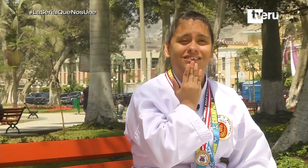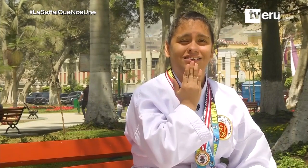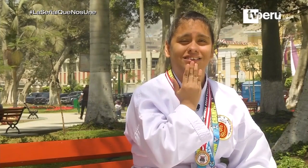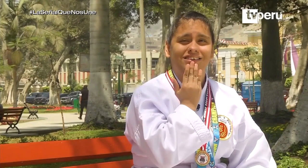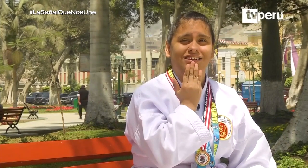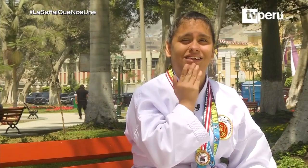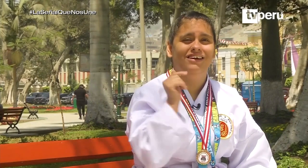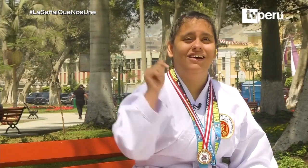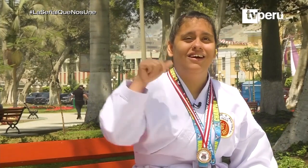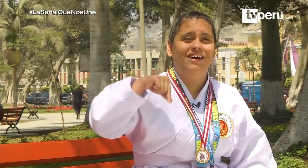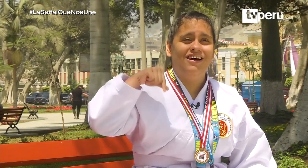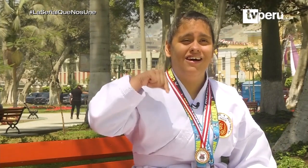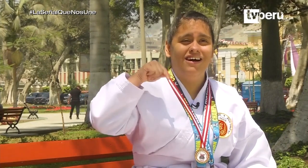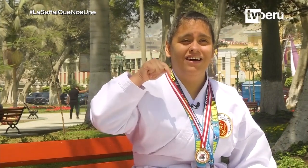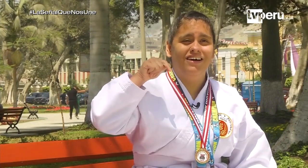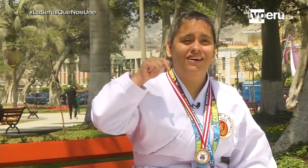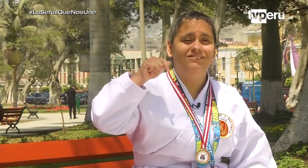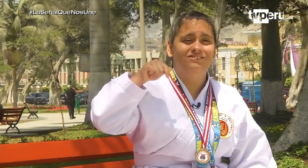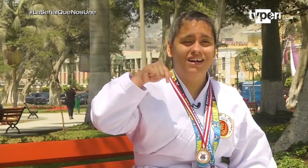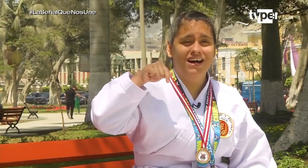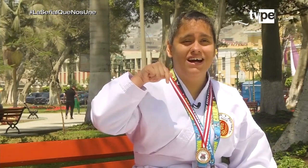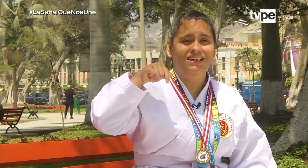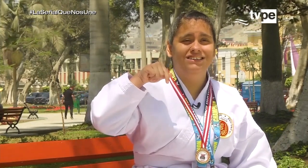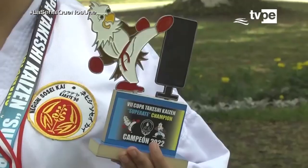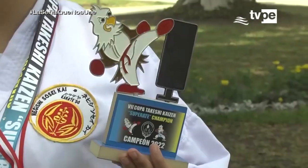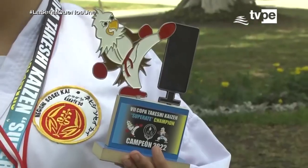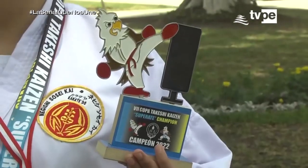Y hoy les contaré mi historia.